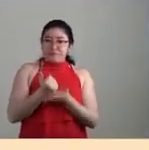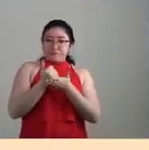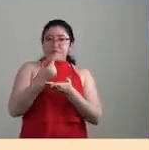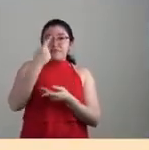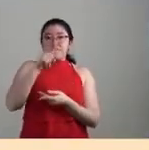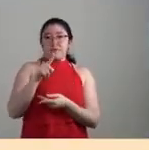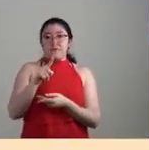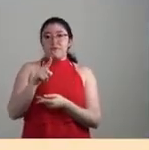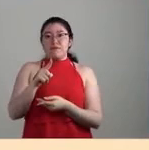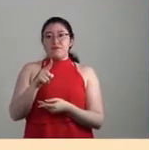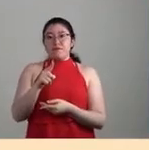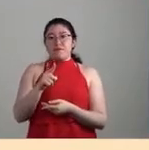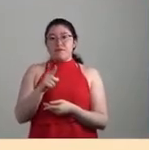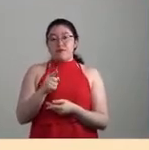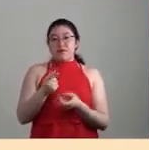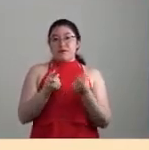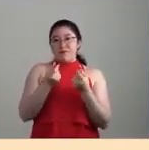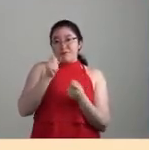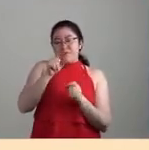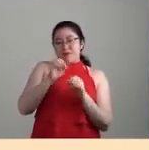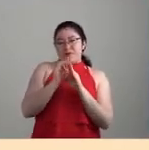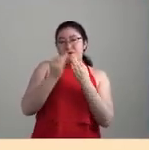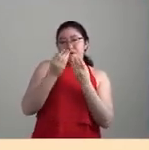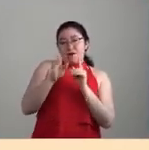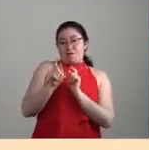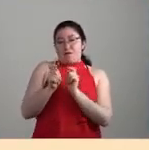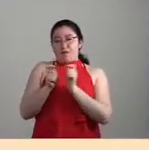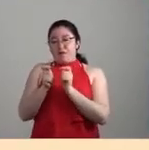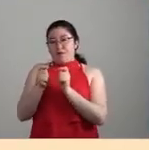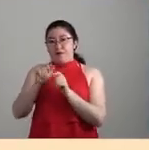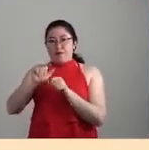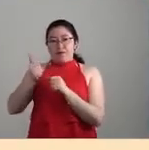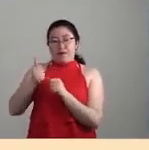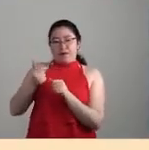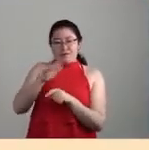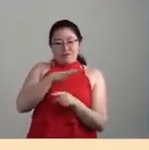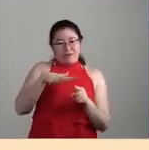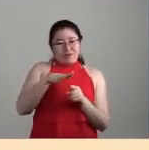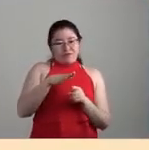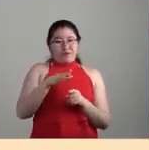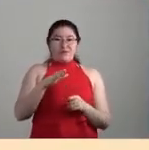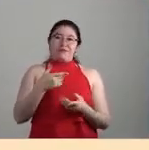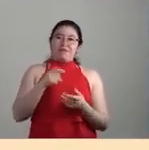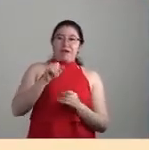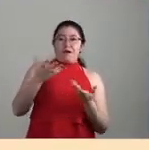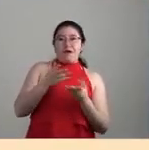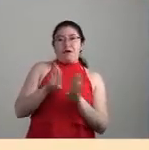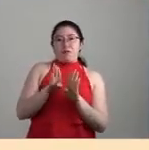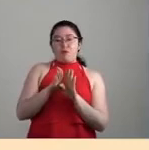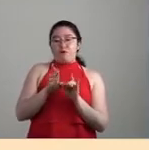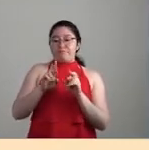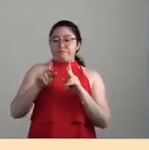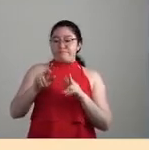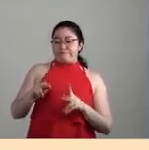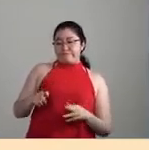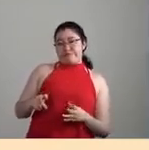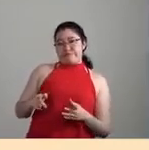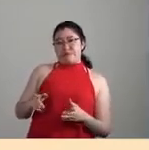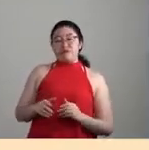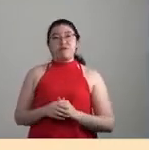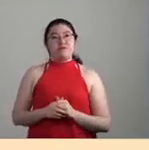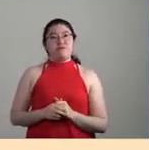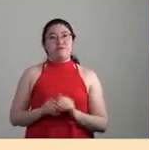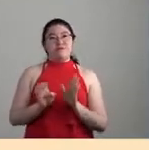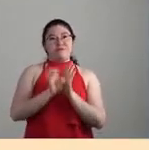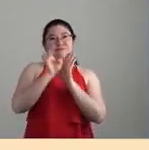que muchos de esos mecanismos de autorregulación que se producían antes en esos ecosistemas pues se desbaraten, se desborden, ¿no? Por